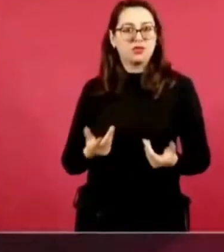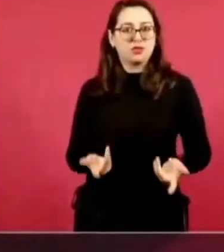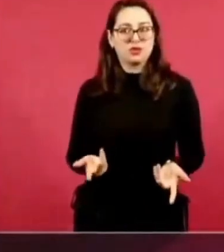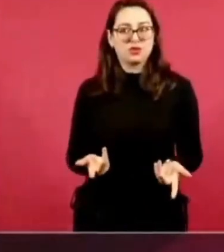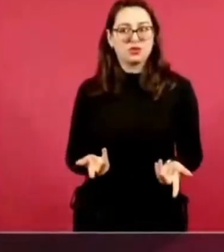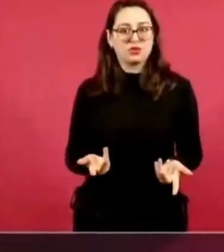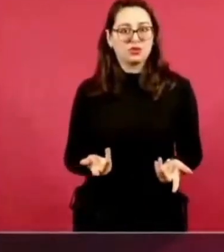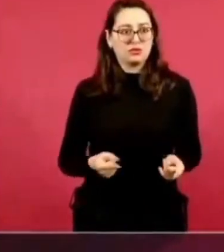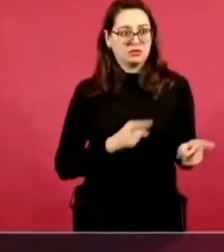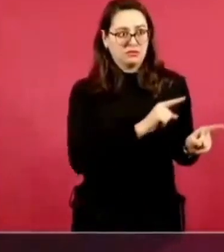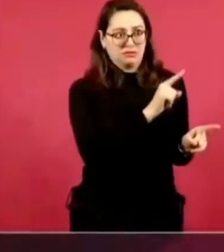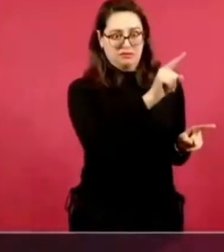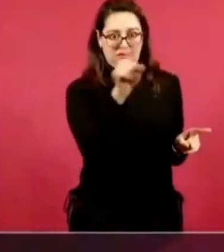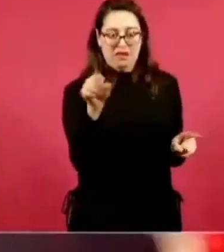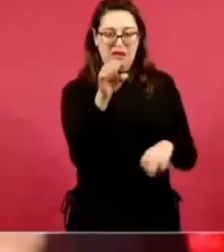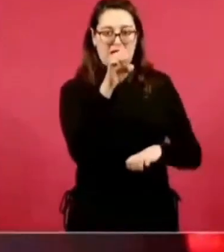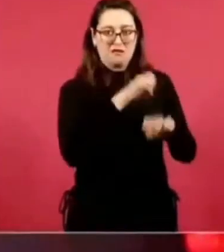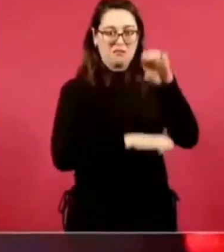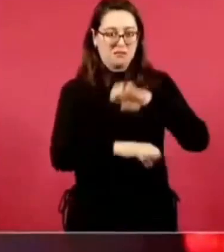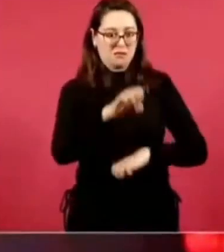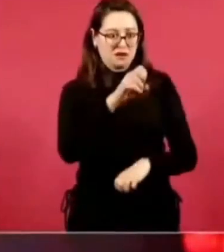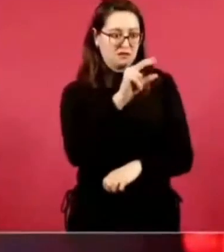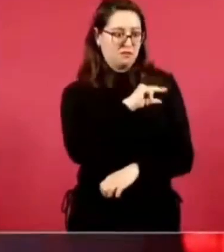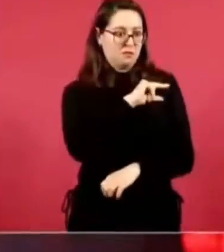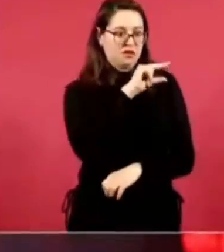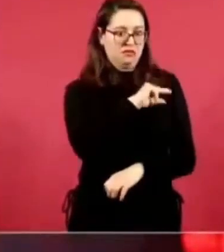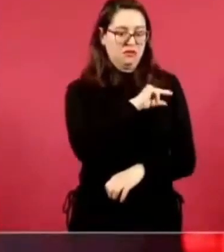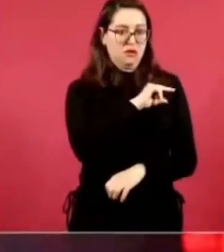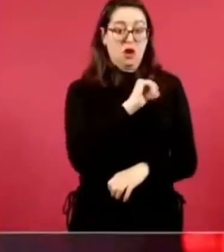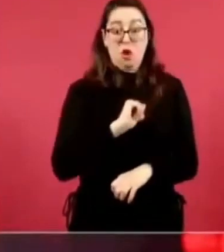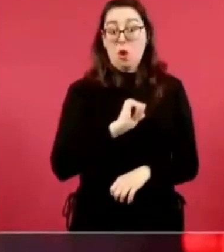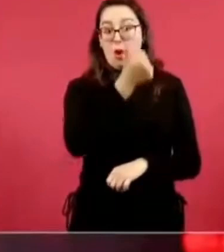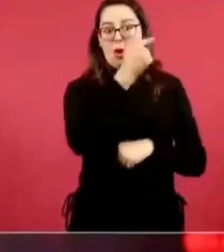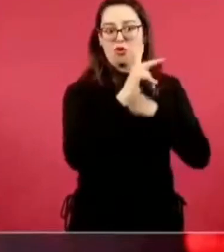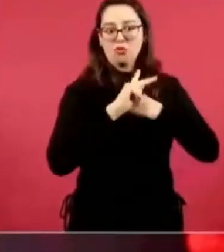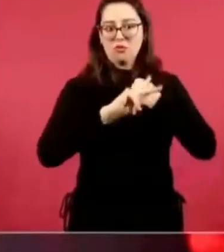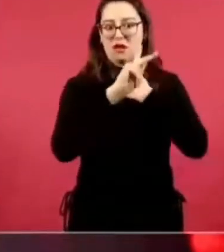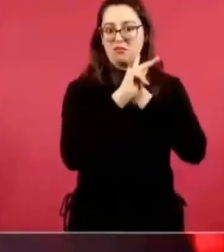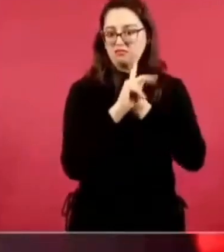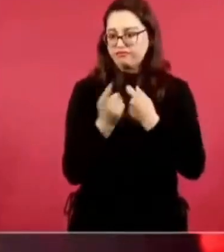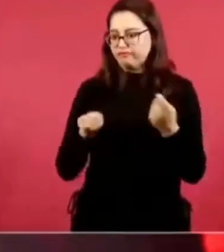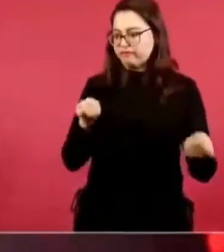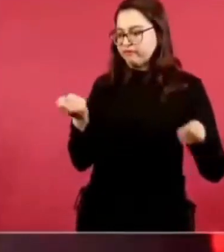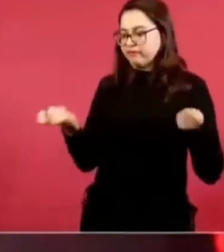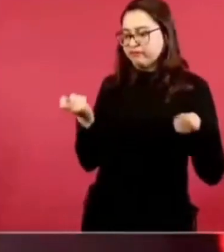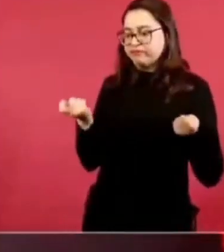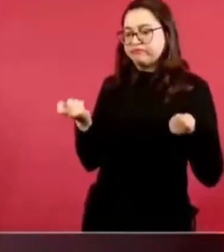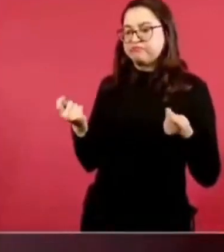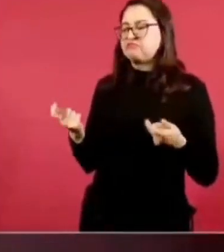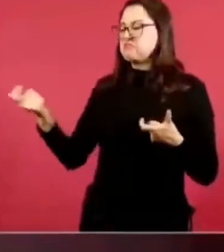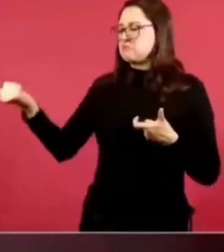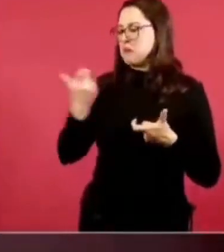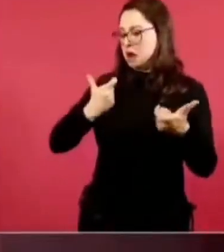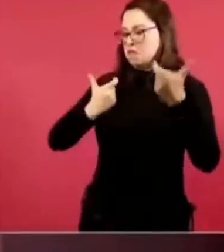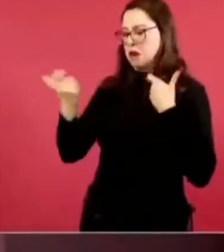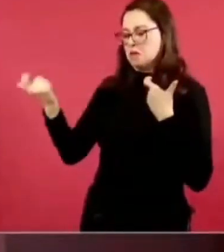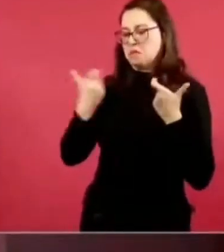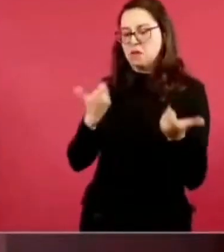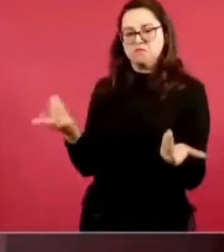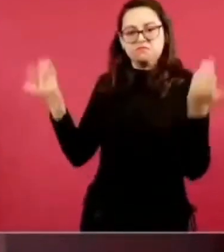del extranjero cobrando lo que les diera la gana.